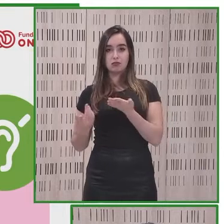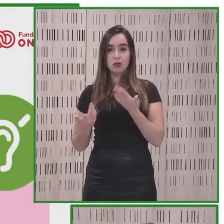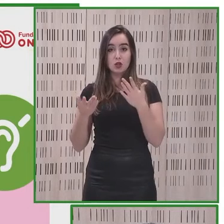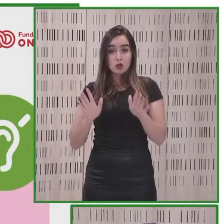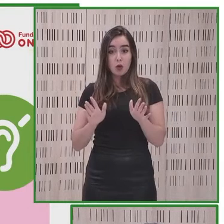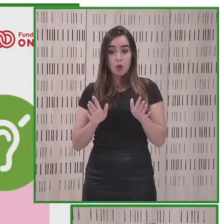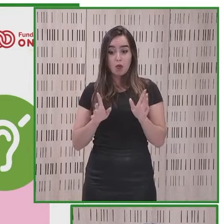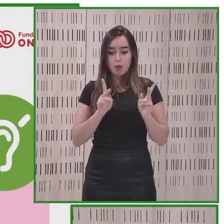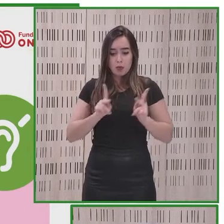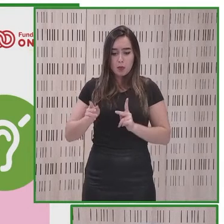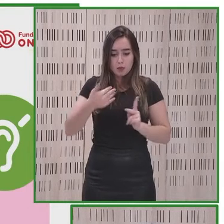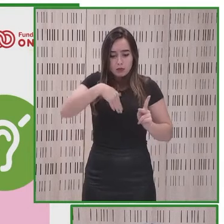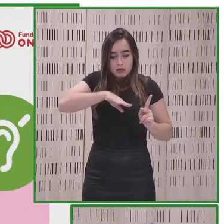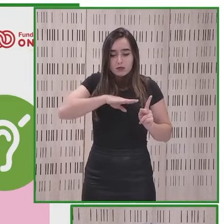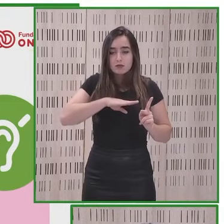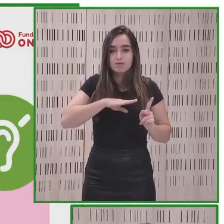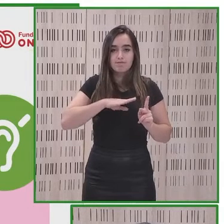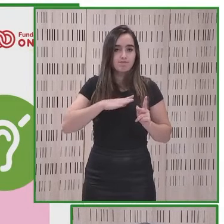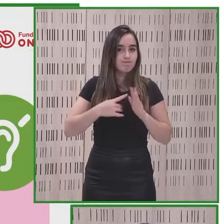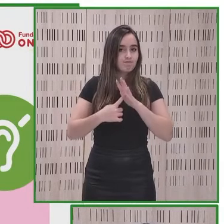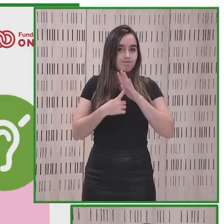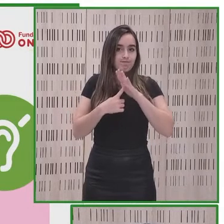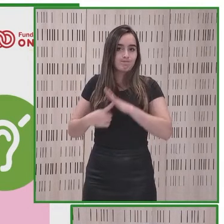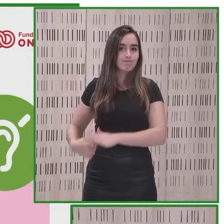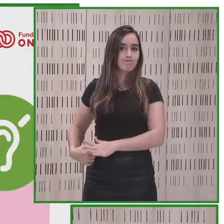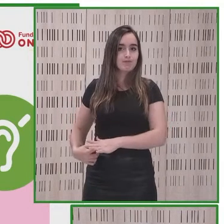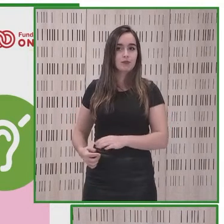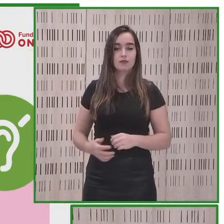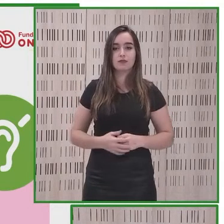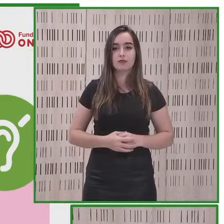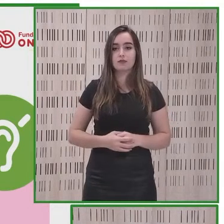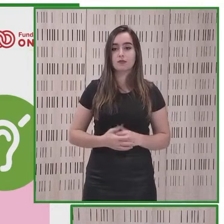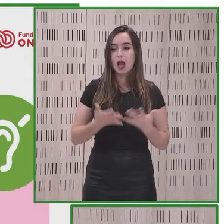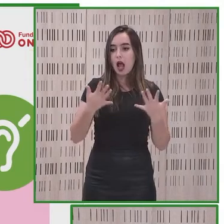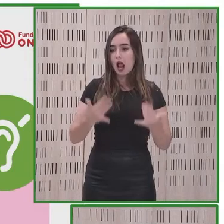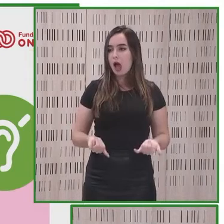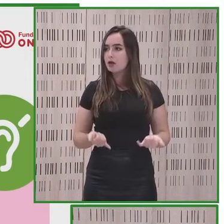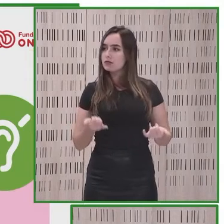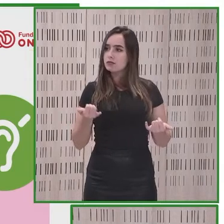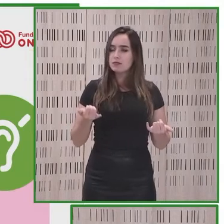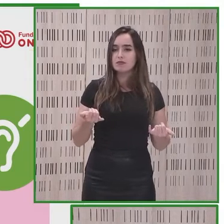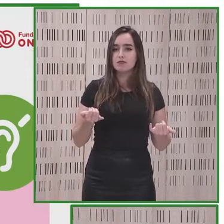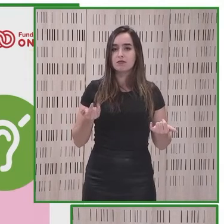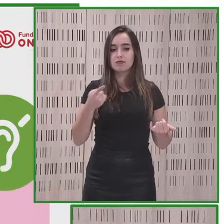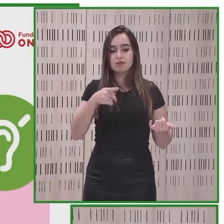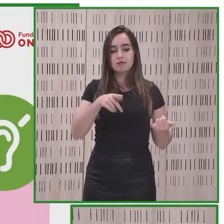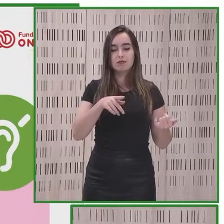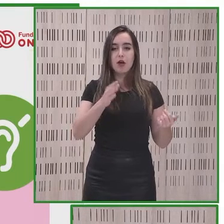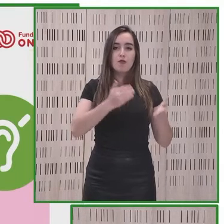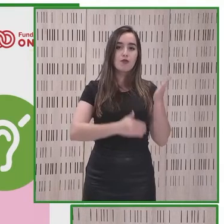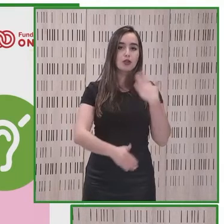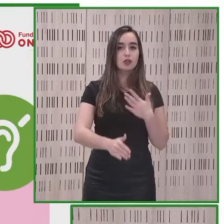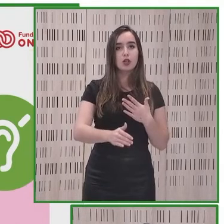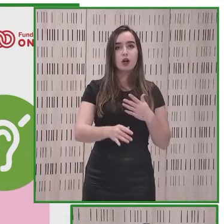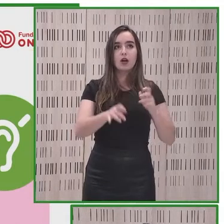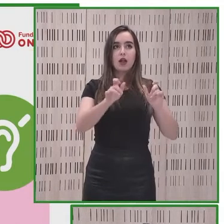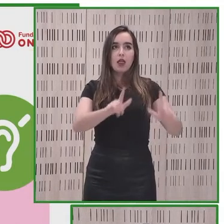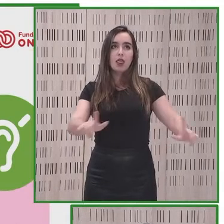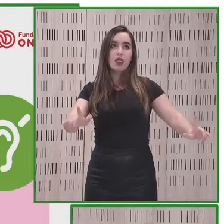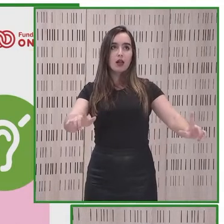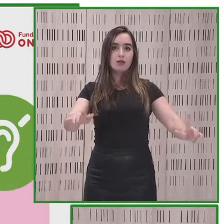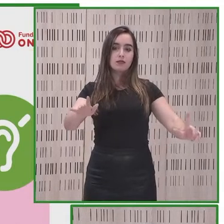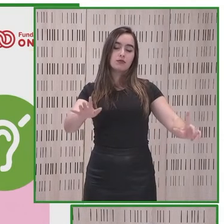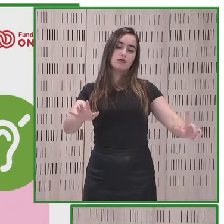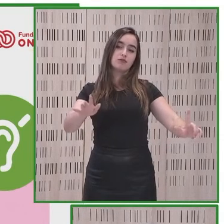que nos quedemos completamente excluidos ahora parece que el futuro va a ser el metaverso pero como una persona ciega